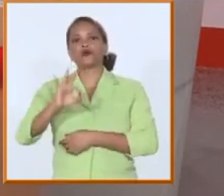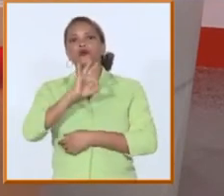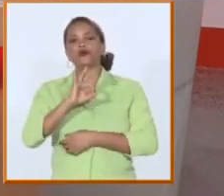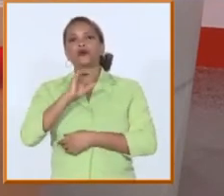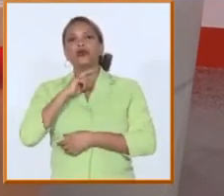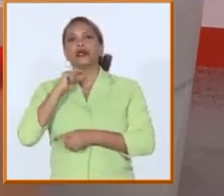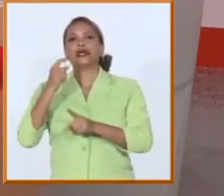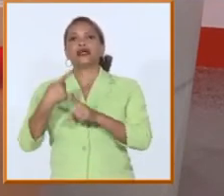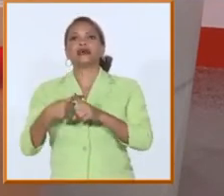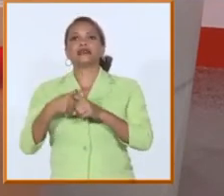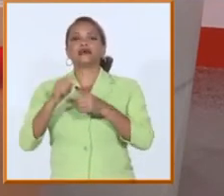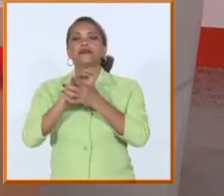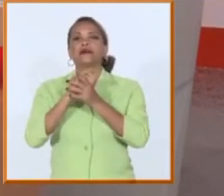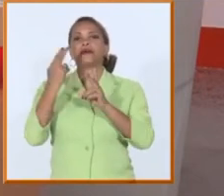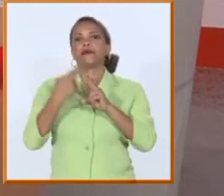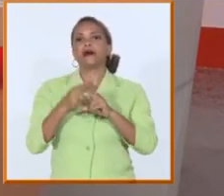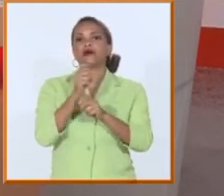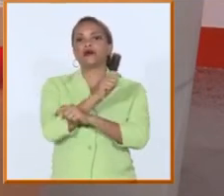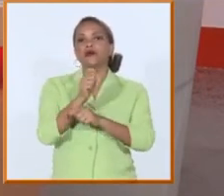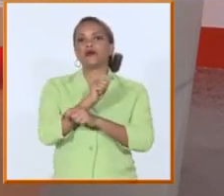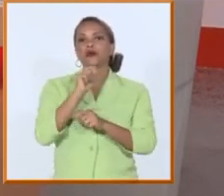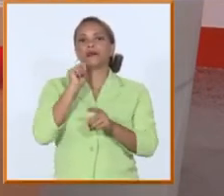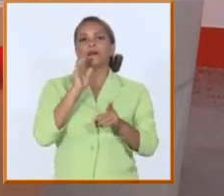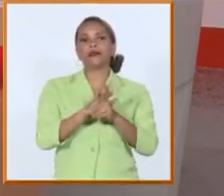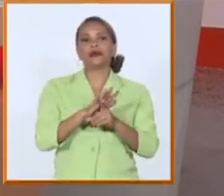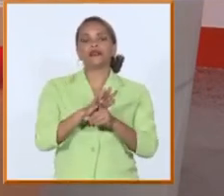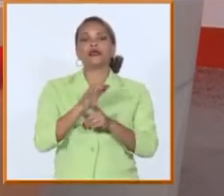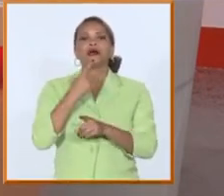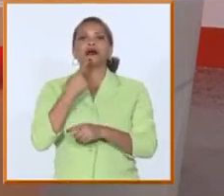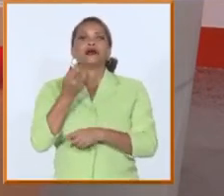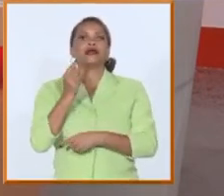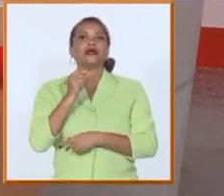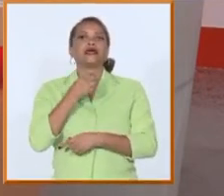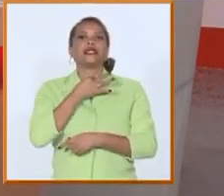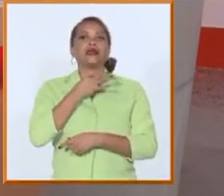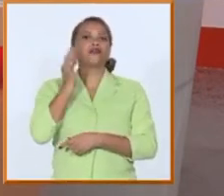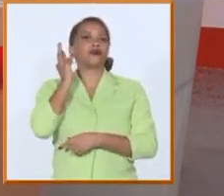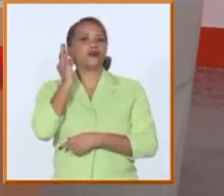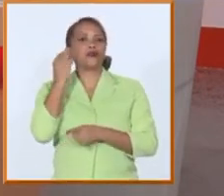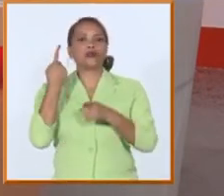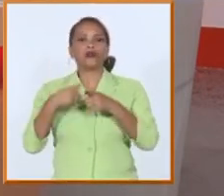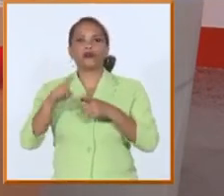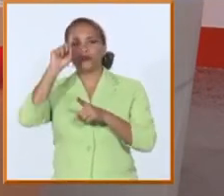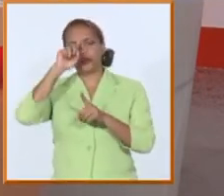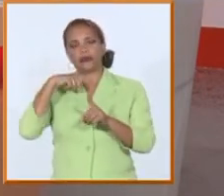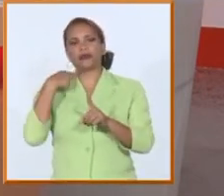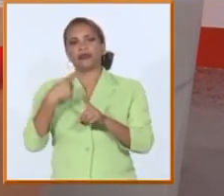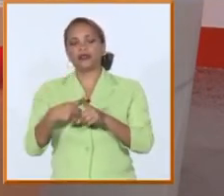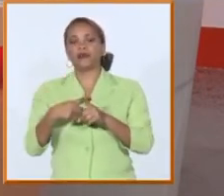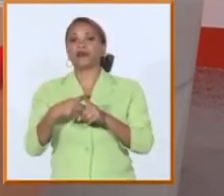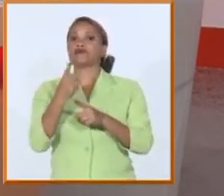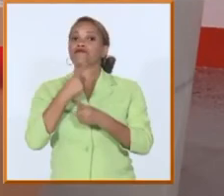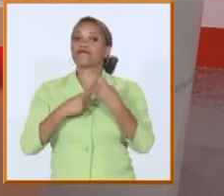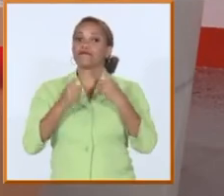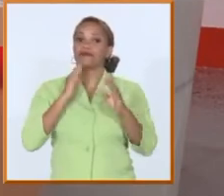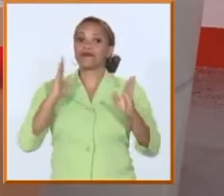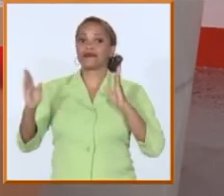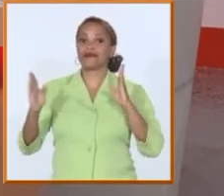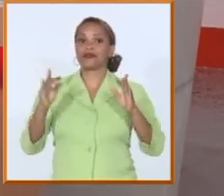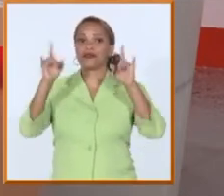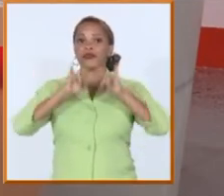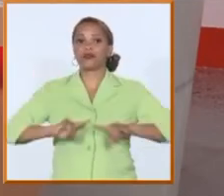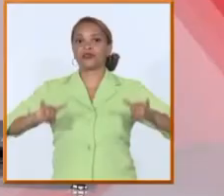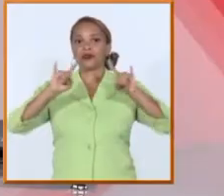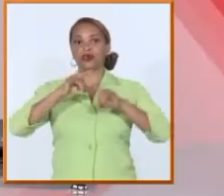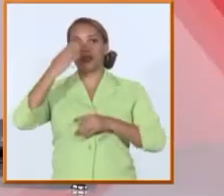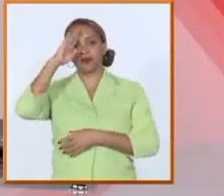de educación superior que comienza en enero a febrero y curso de educación superior que comienza en septiembre todo un reto para la universidad cubana y